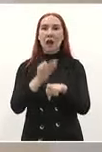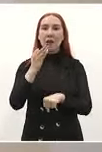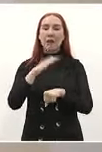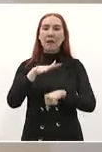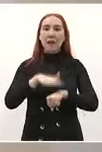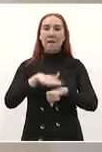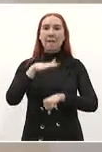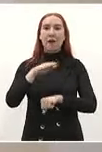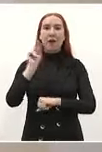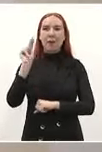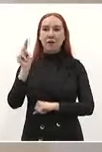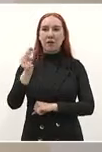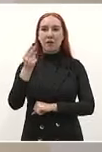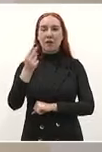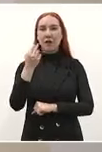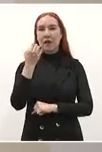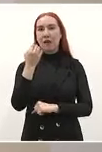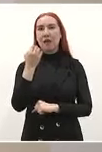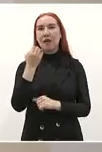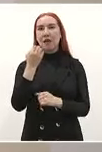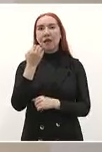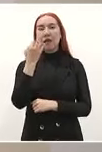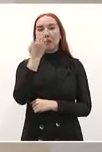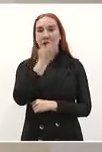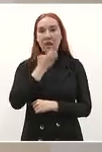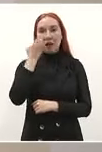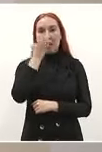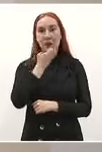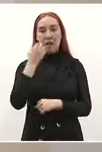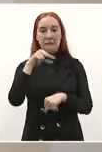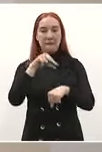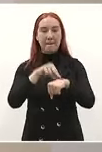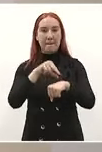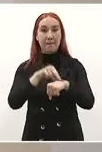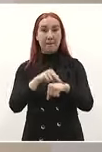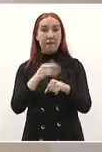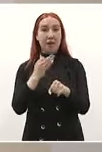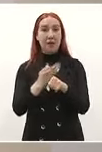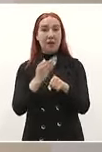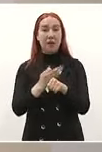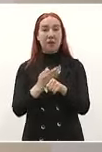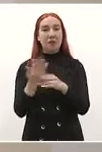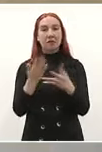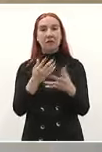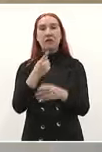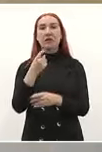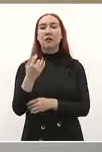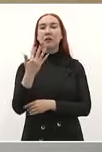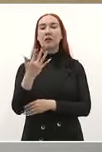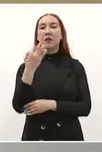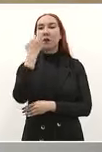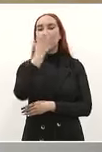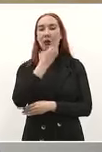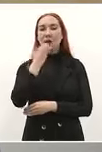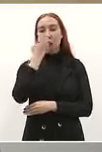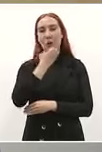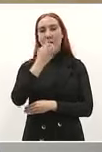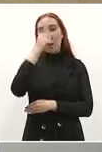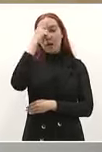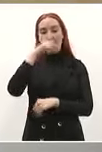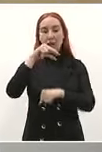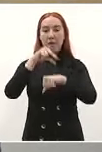medicina vamos a dejar cerca de 150 escuelas de medicinas y de enfermería